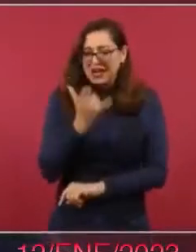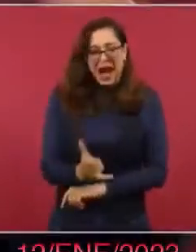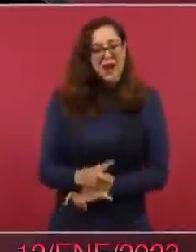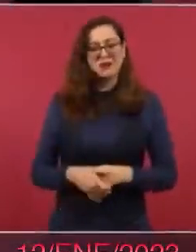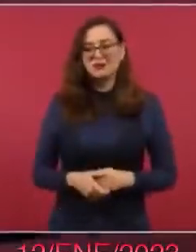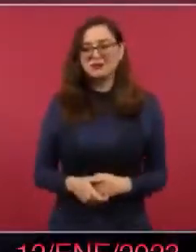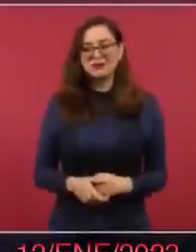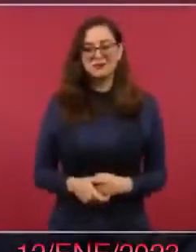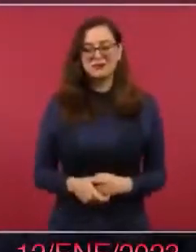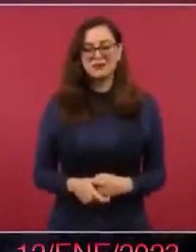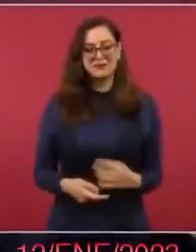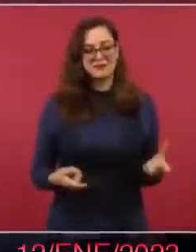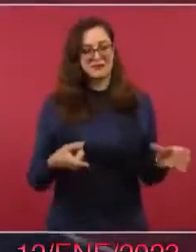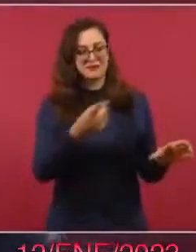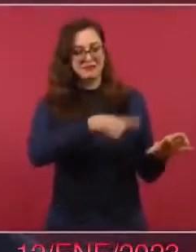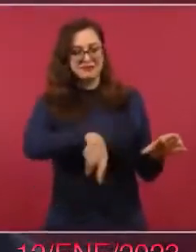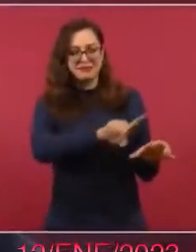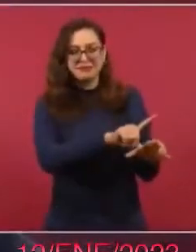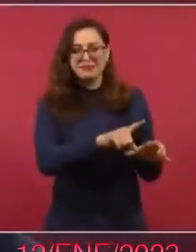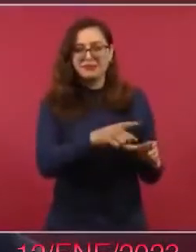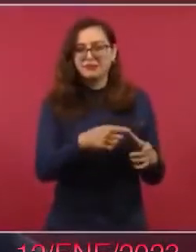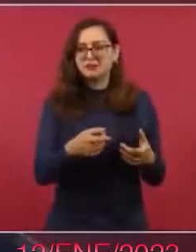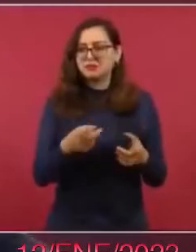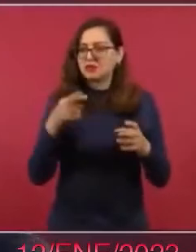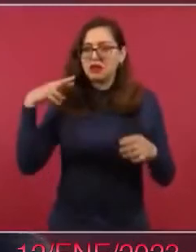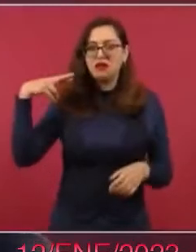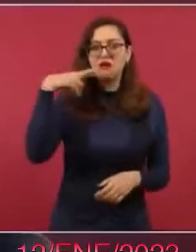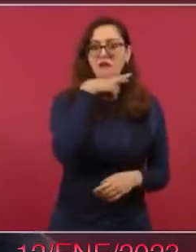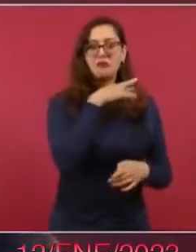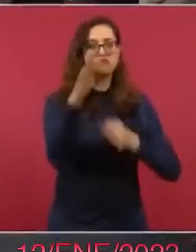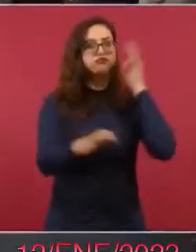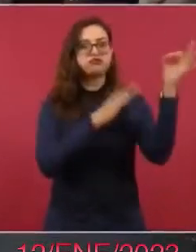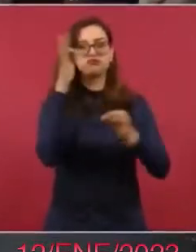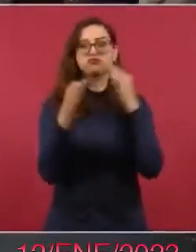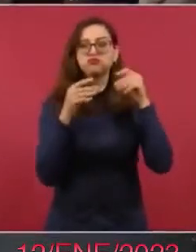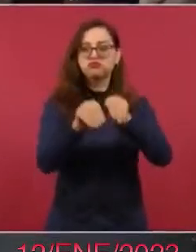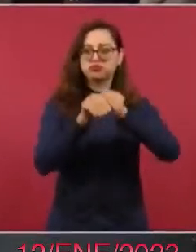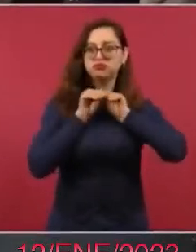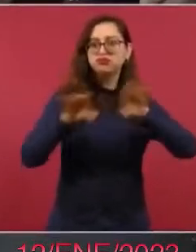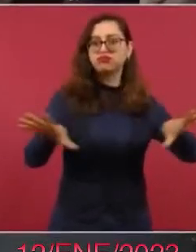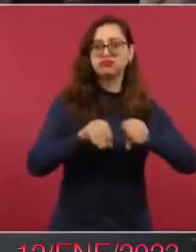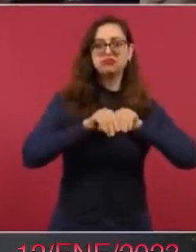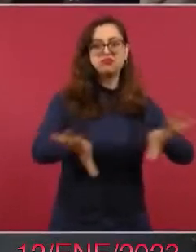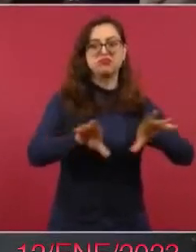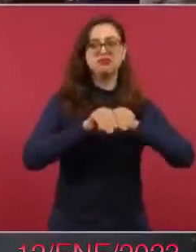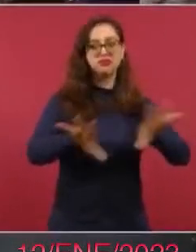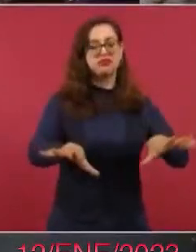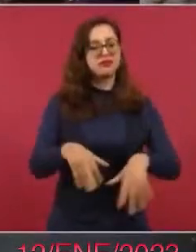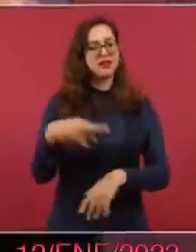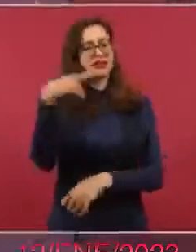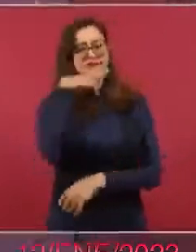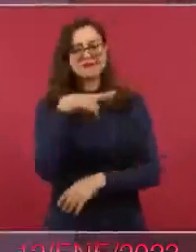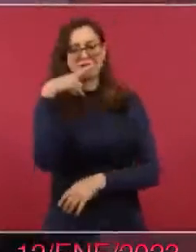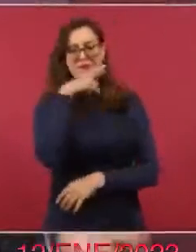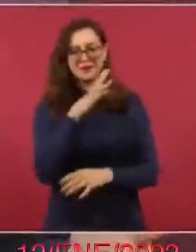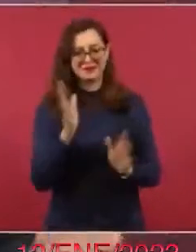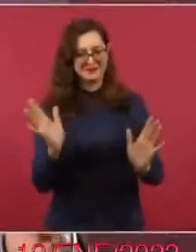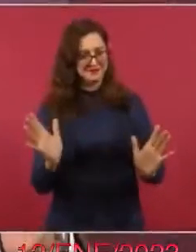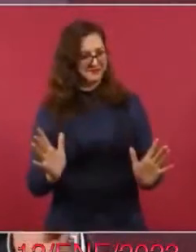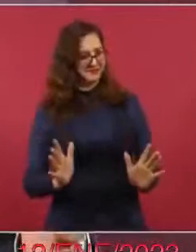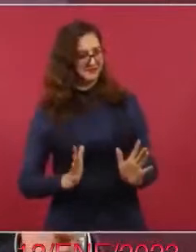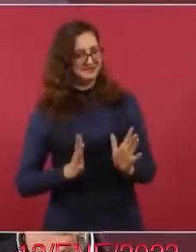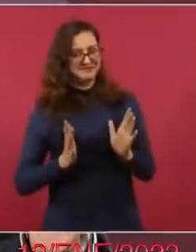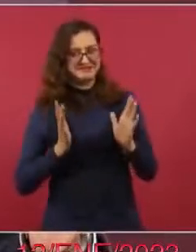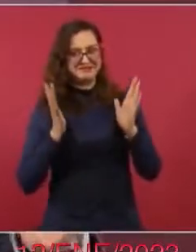Los medios, hay campañas, como nunca